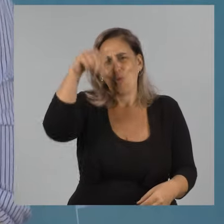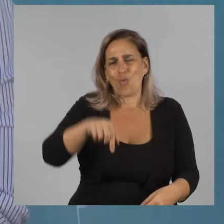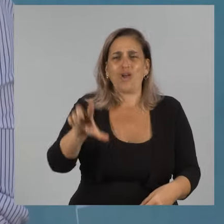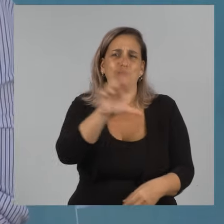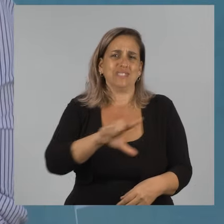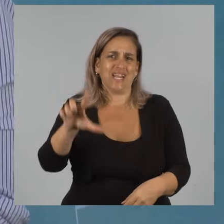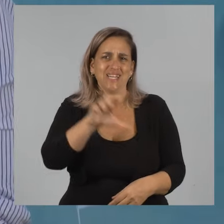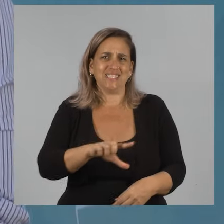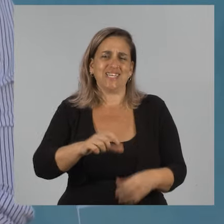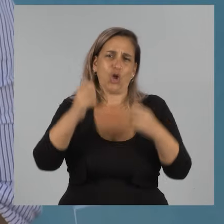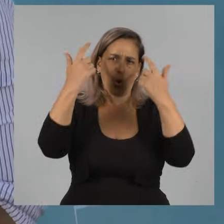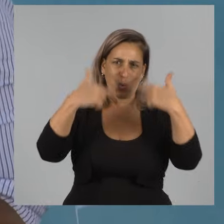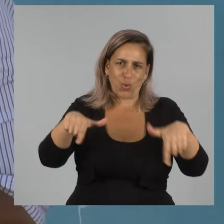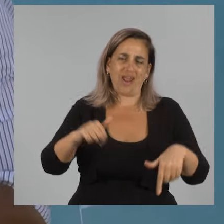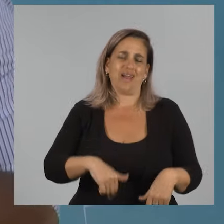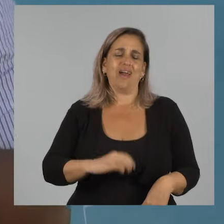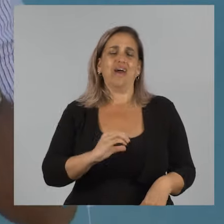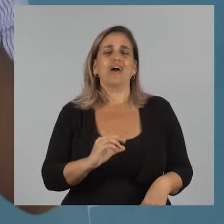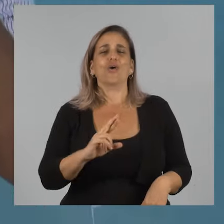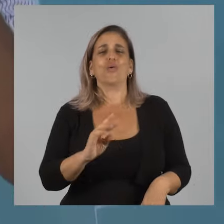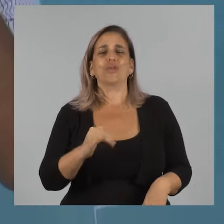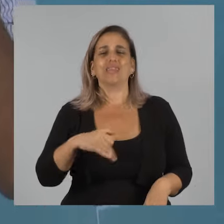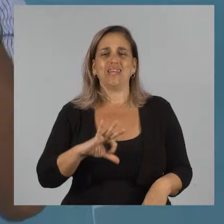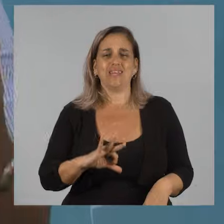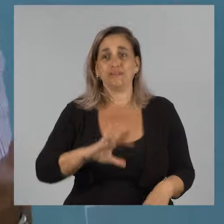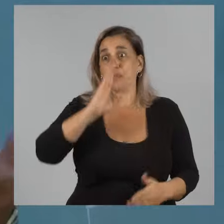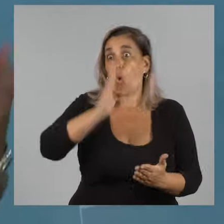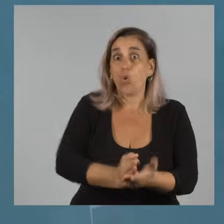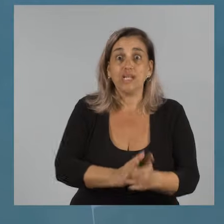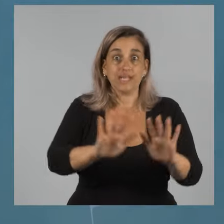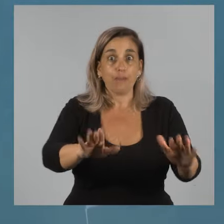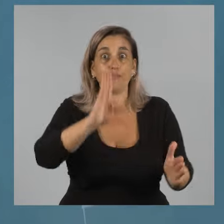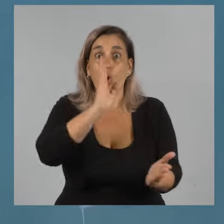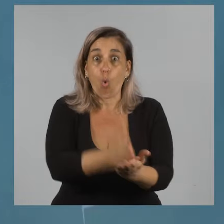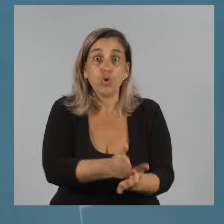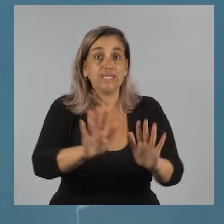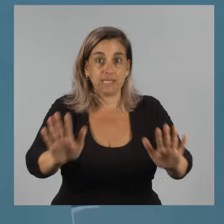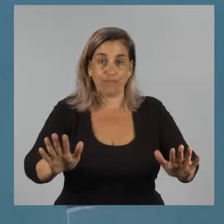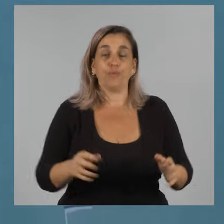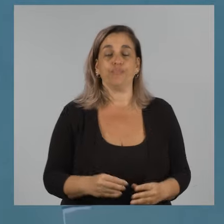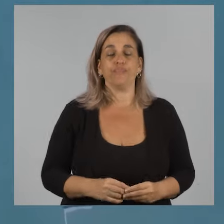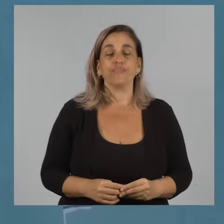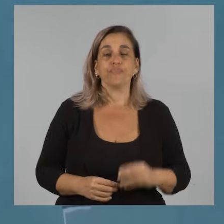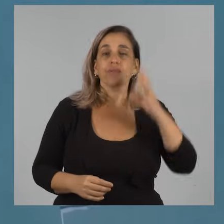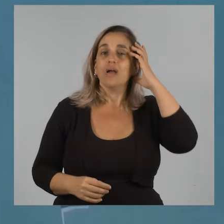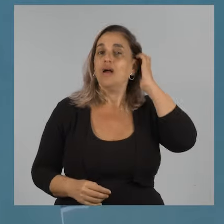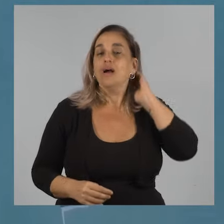como es el liceo rural de Cortina. Y último, último,